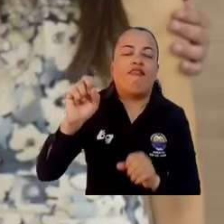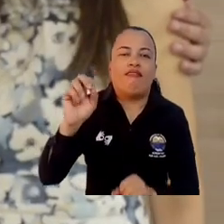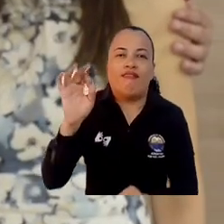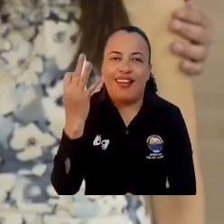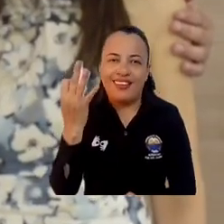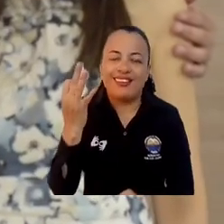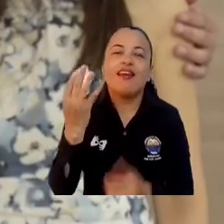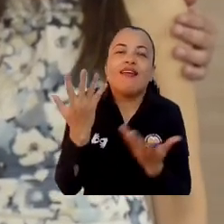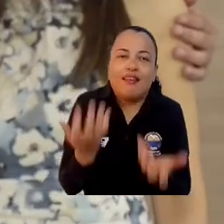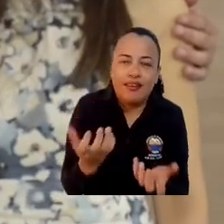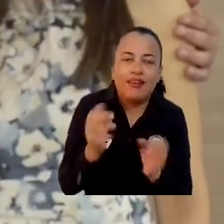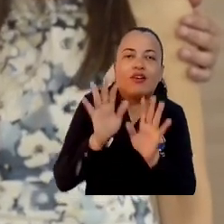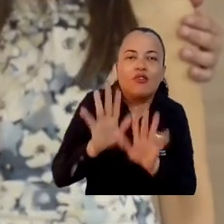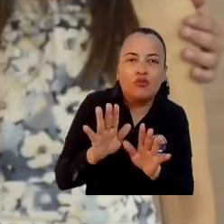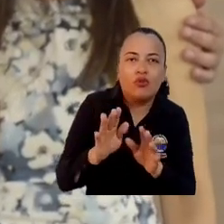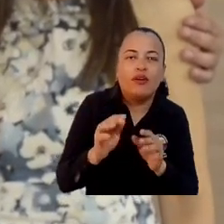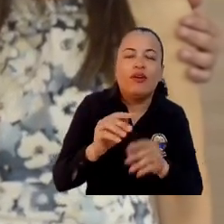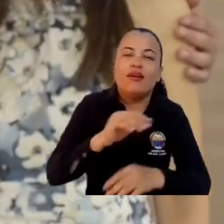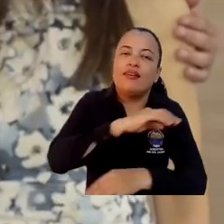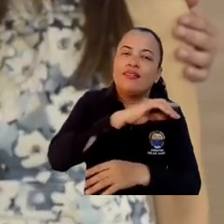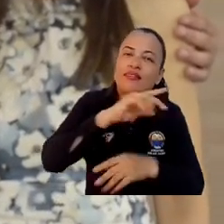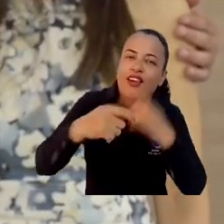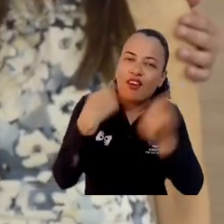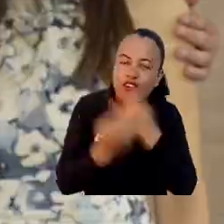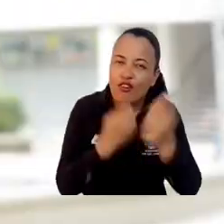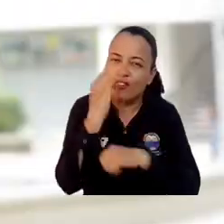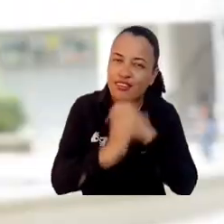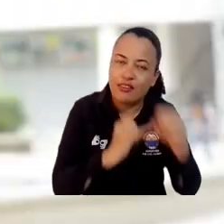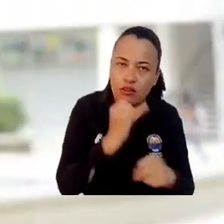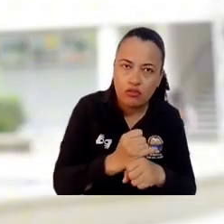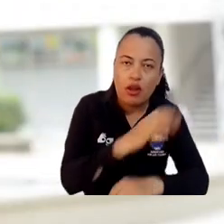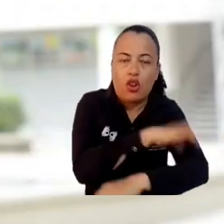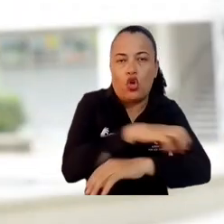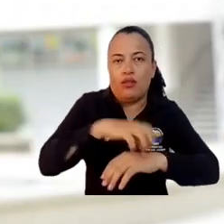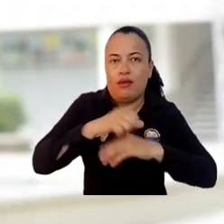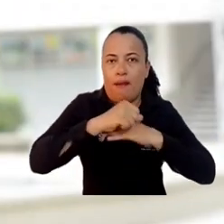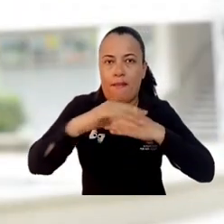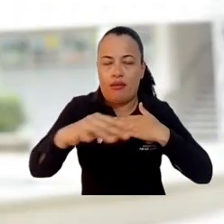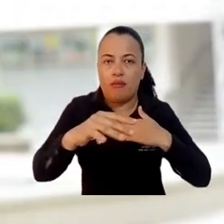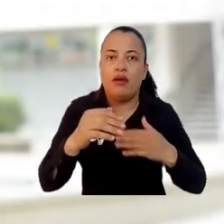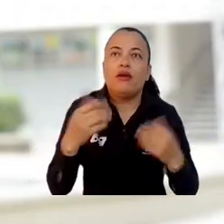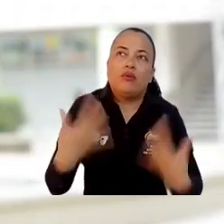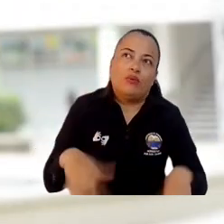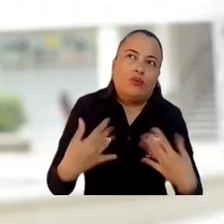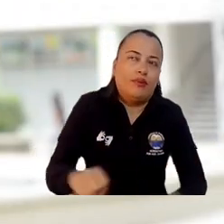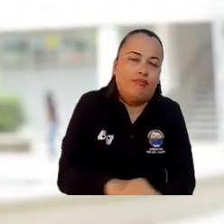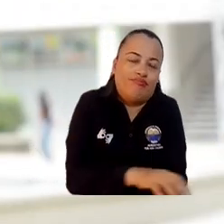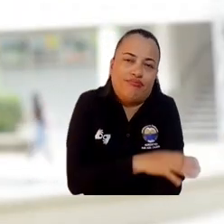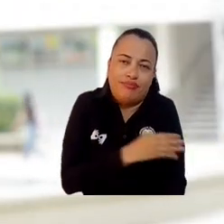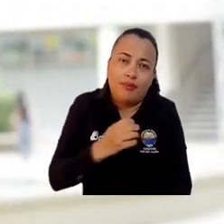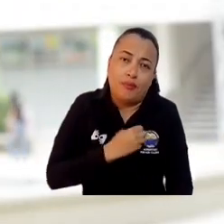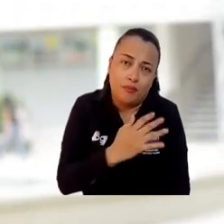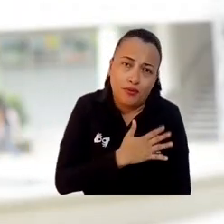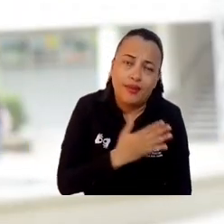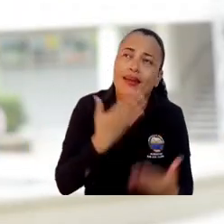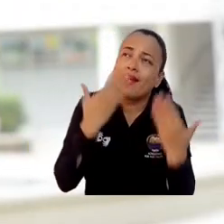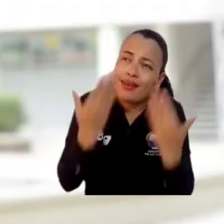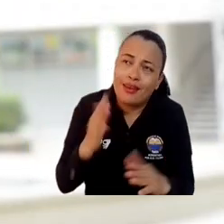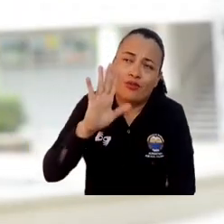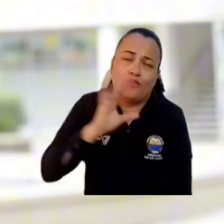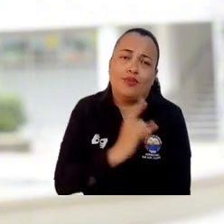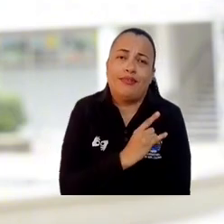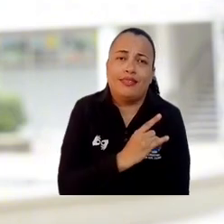ya en negocios internacionales y logística marítima me siento muy emocionado por esta oportunidad y con la universidad la verdad